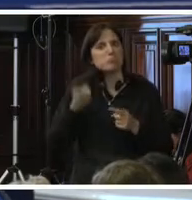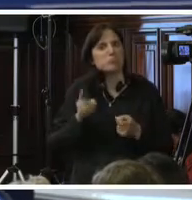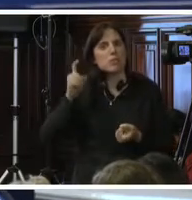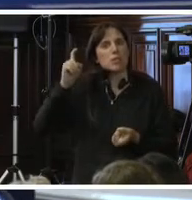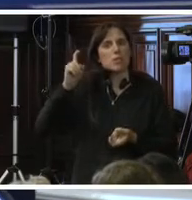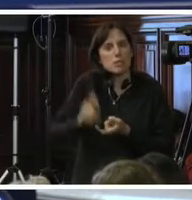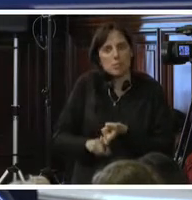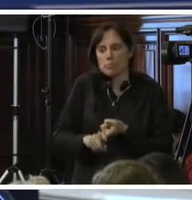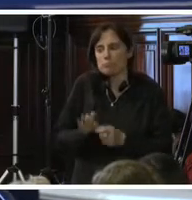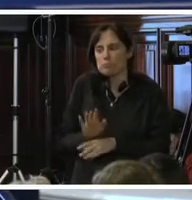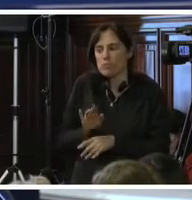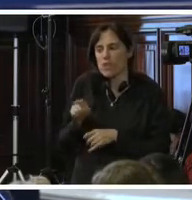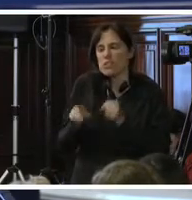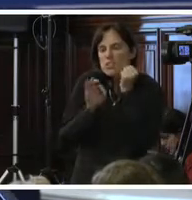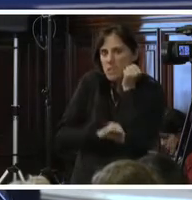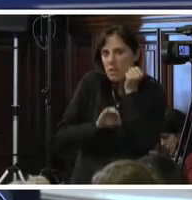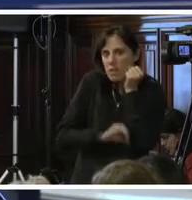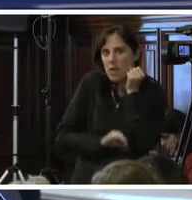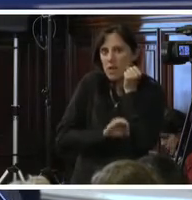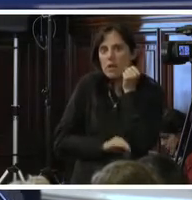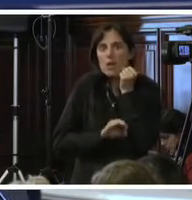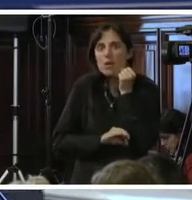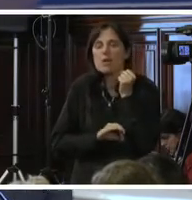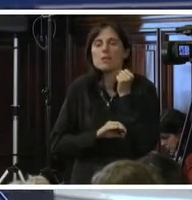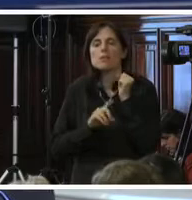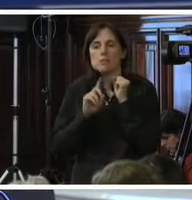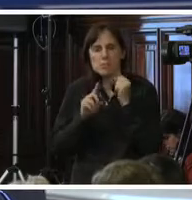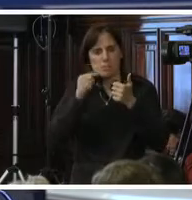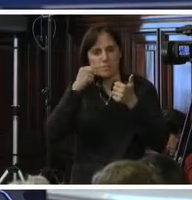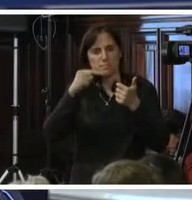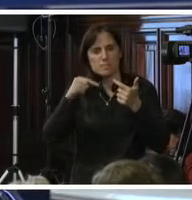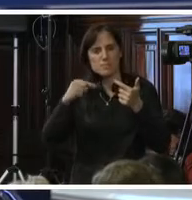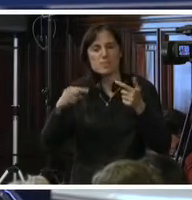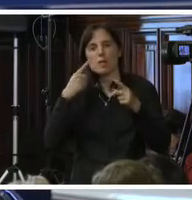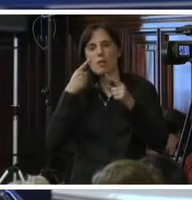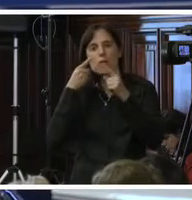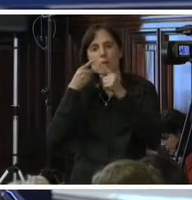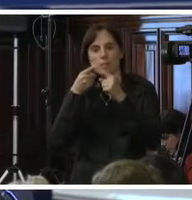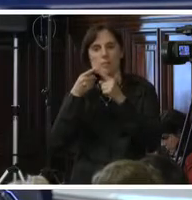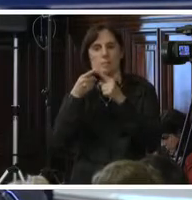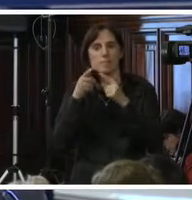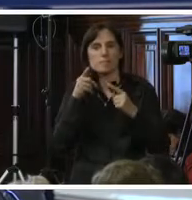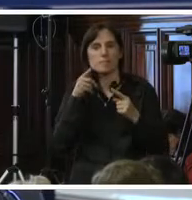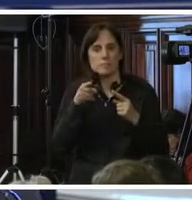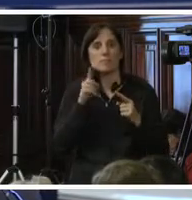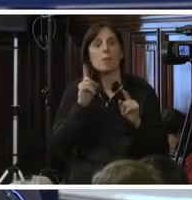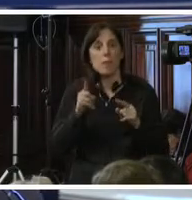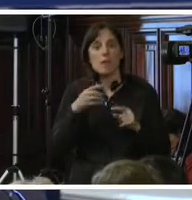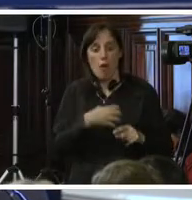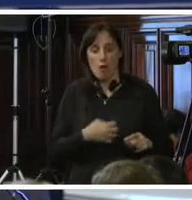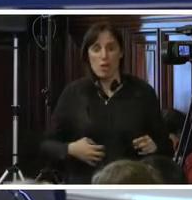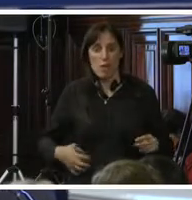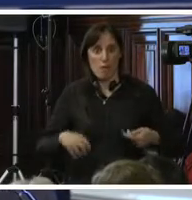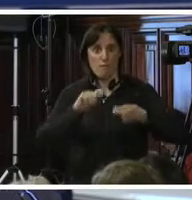mujeres que son aliciadas y trancafiadas y llevadas para otros países sin documentación, el tráfico de órganos, o sea,